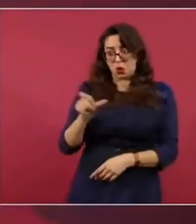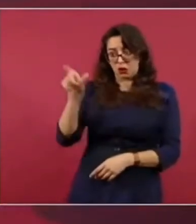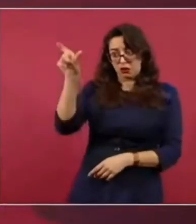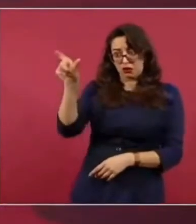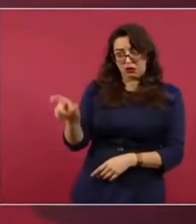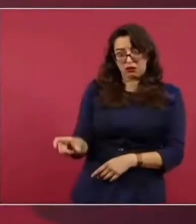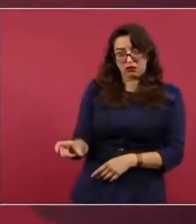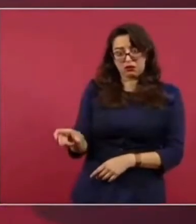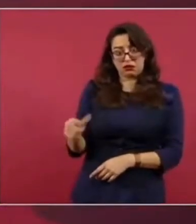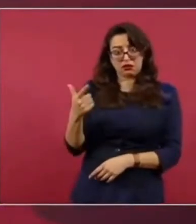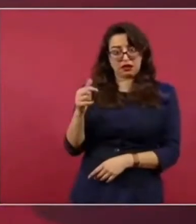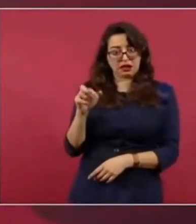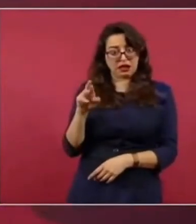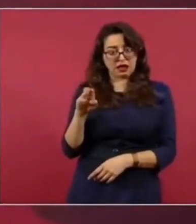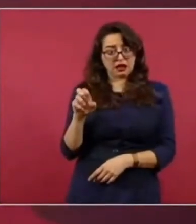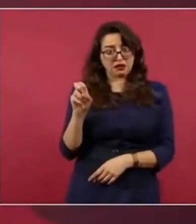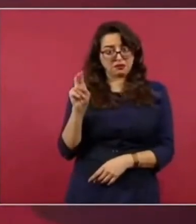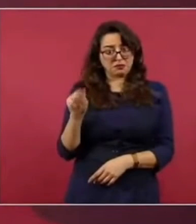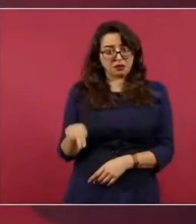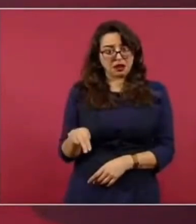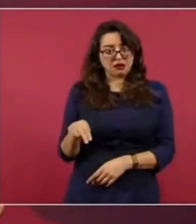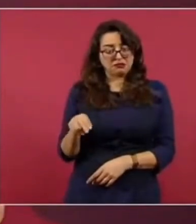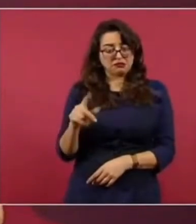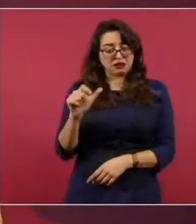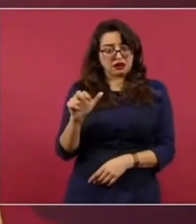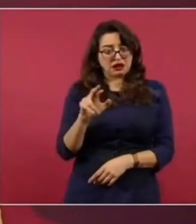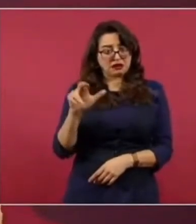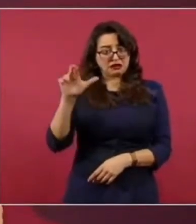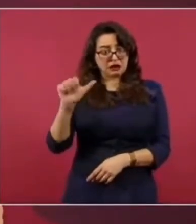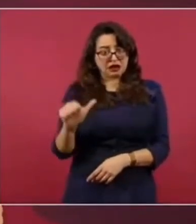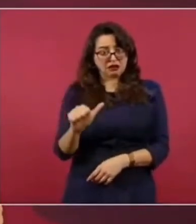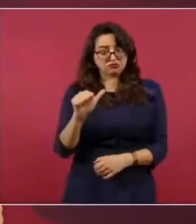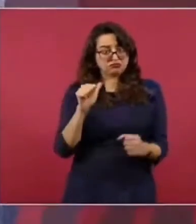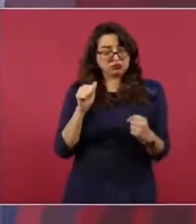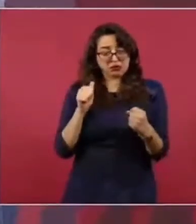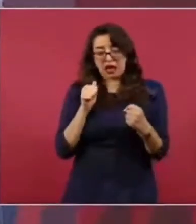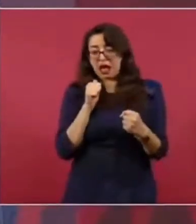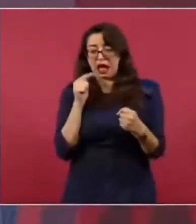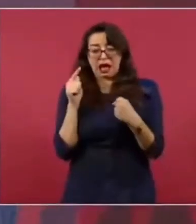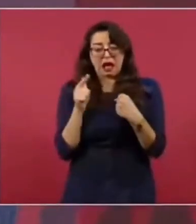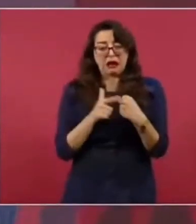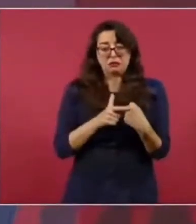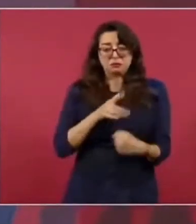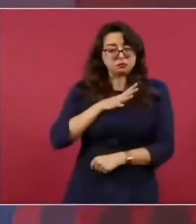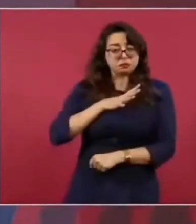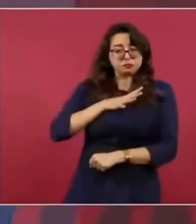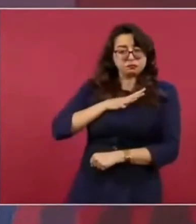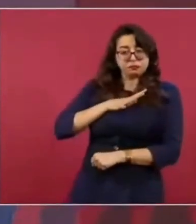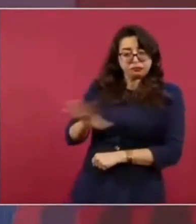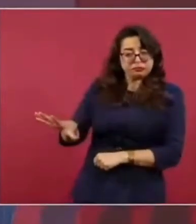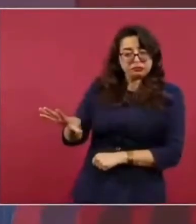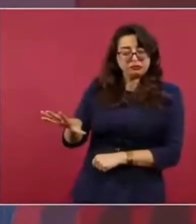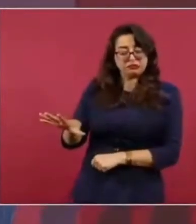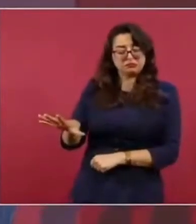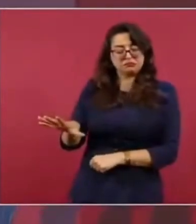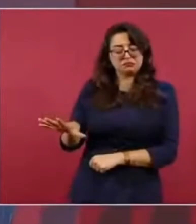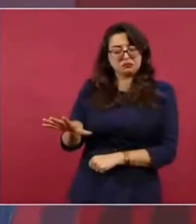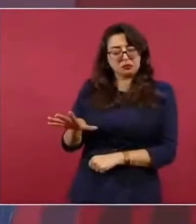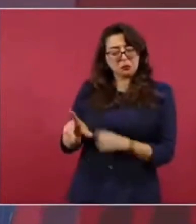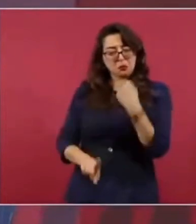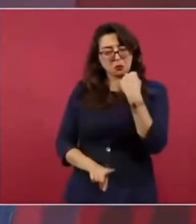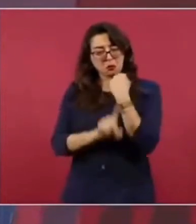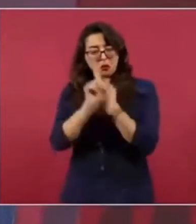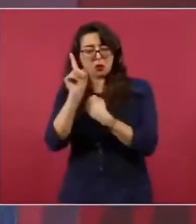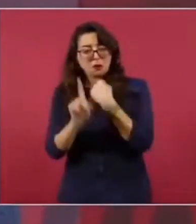ninguna inconformidad que